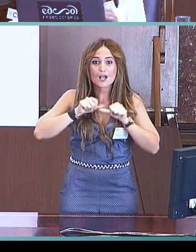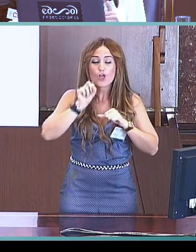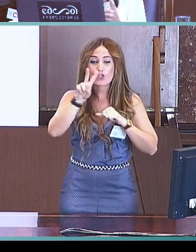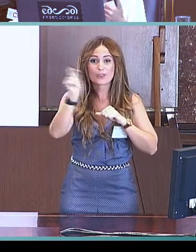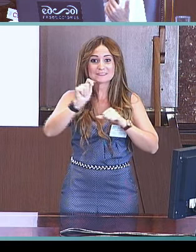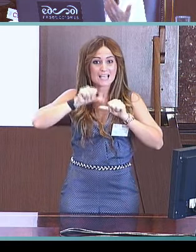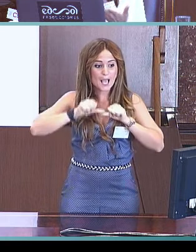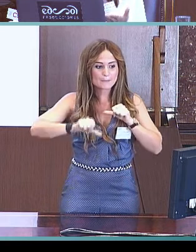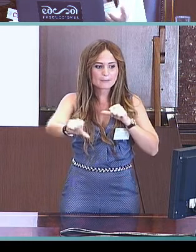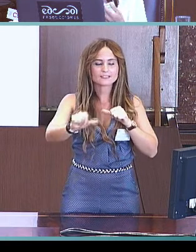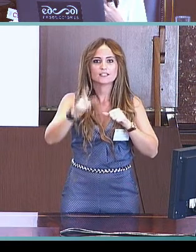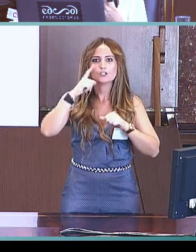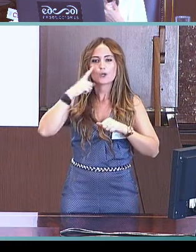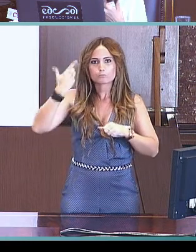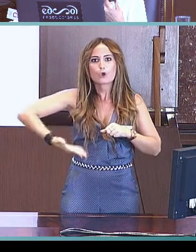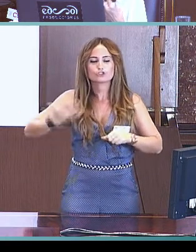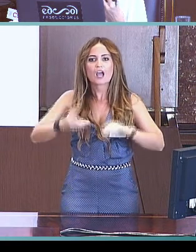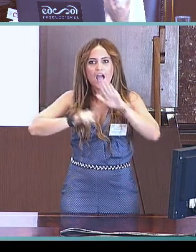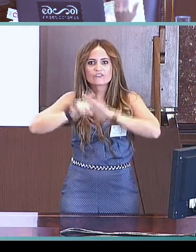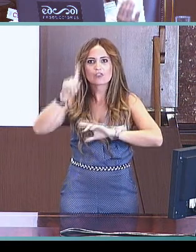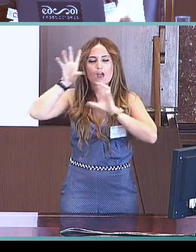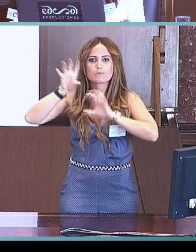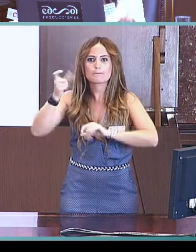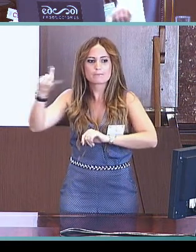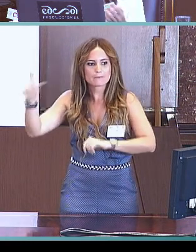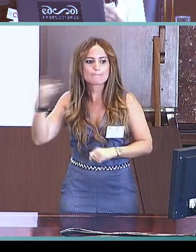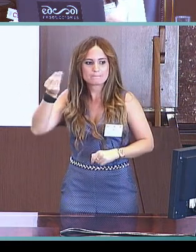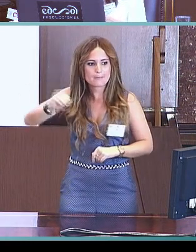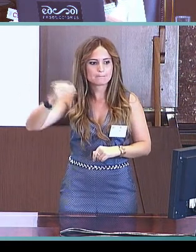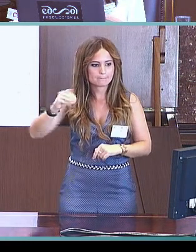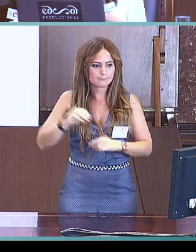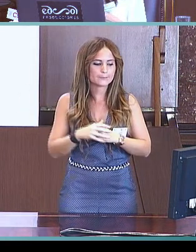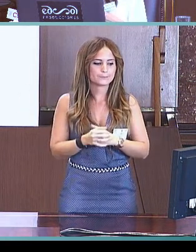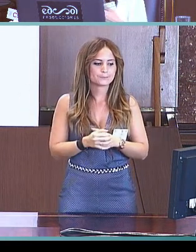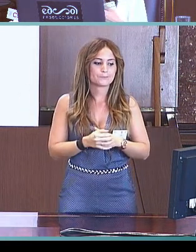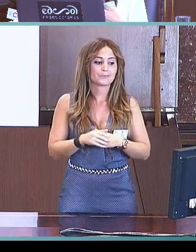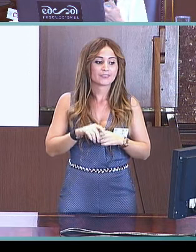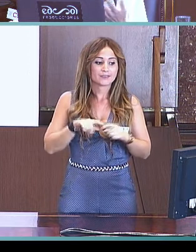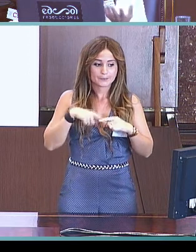avance en el número de signos que se van a producir y a comprender.